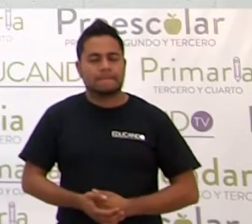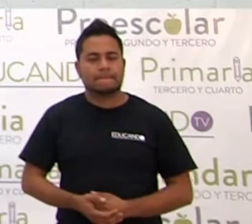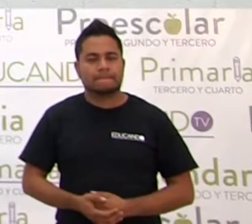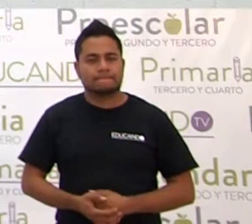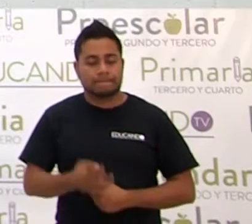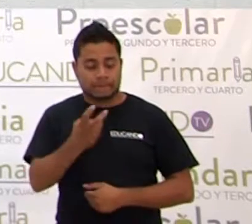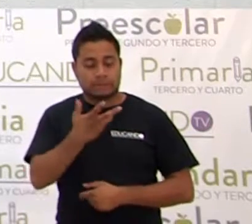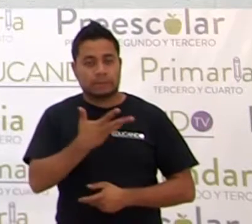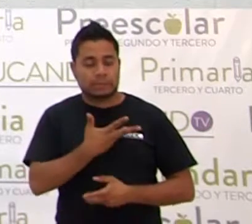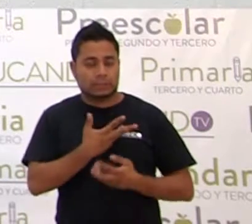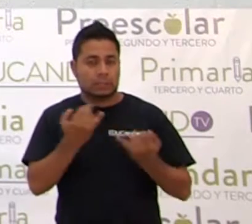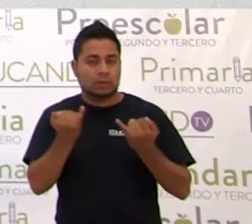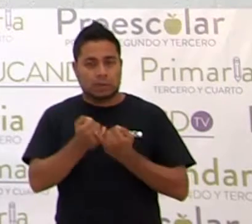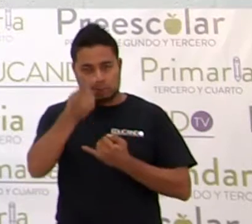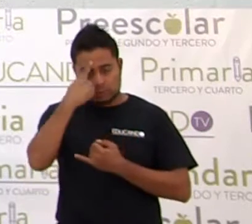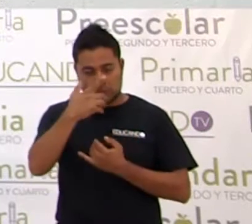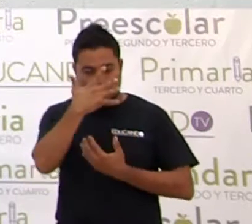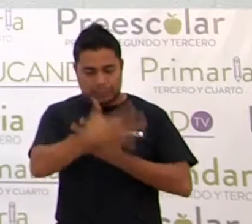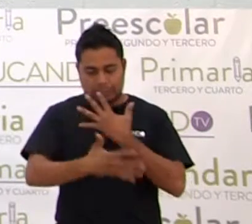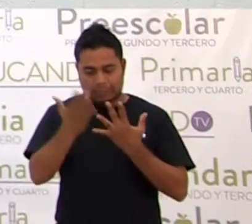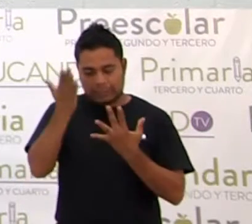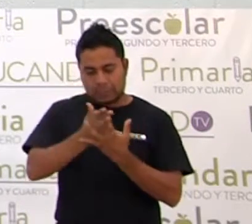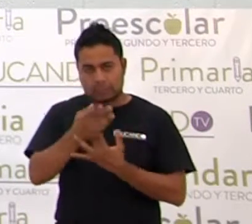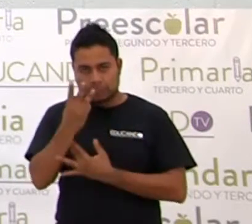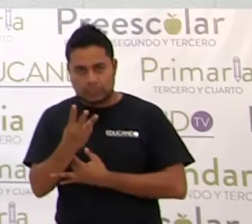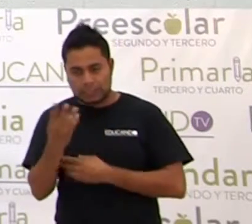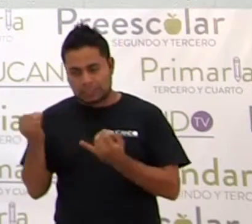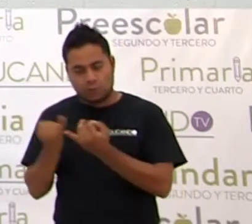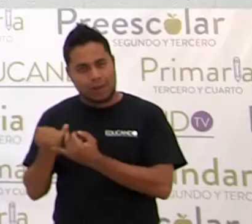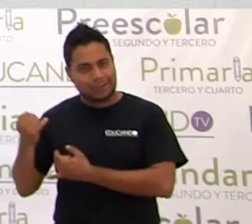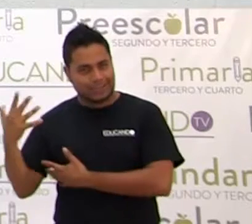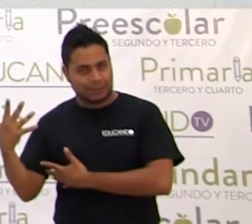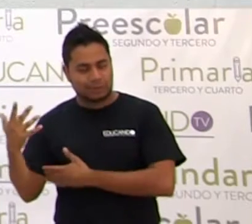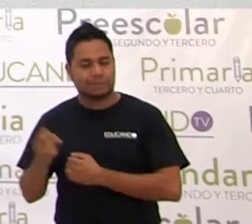a 15 entre 3, 5.